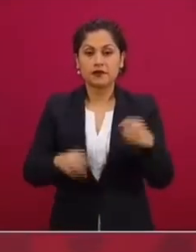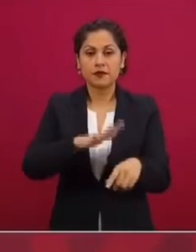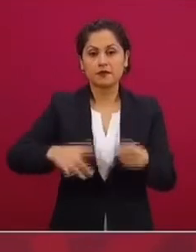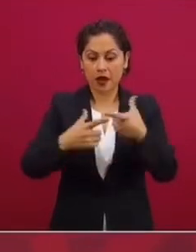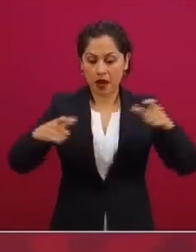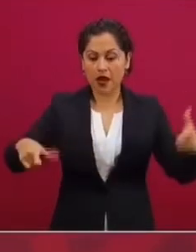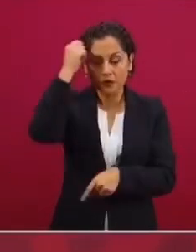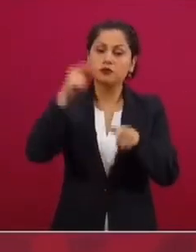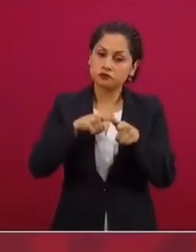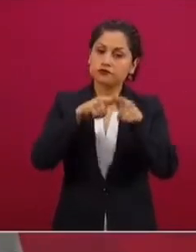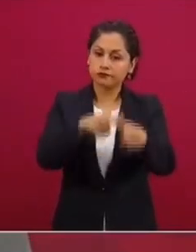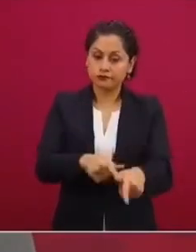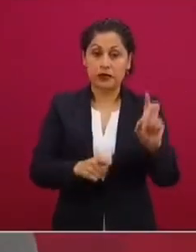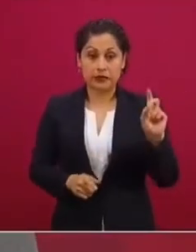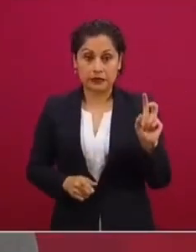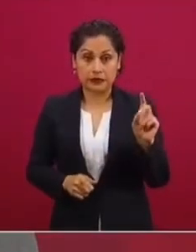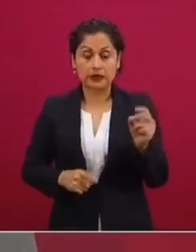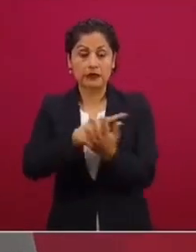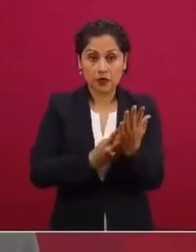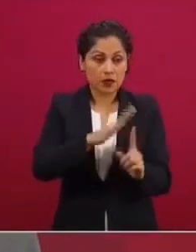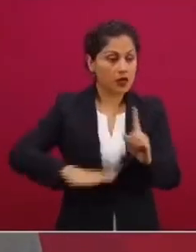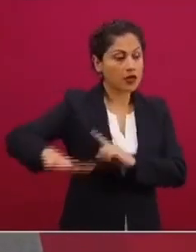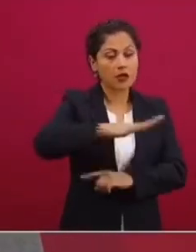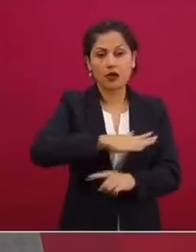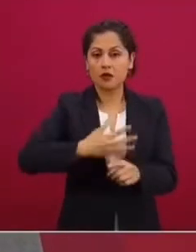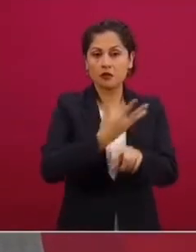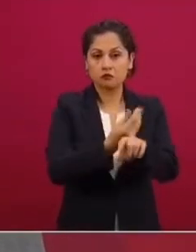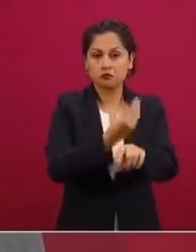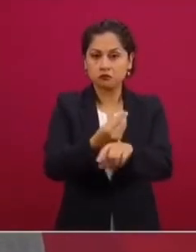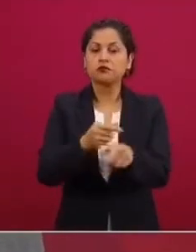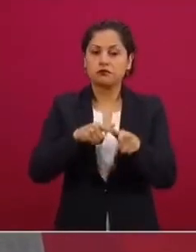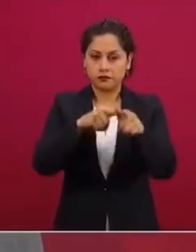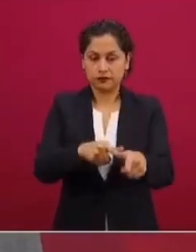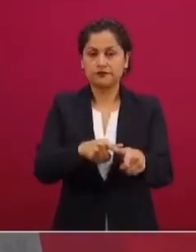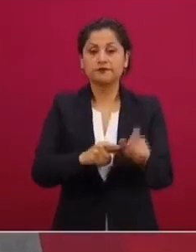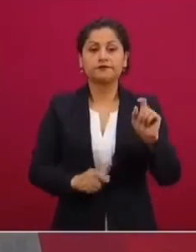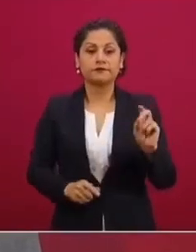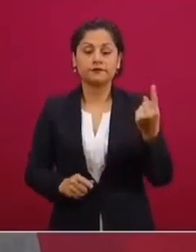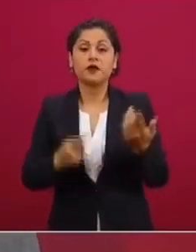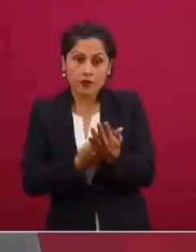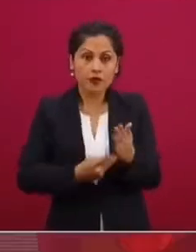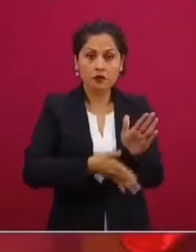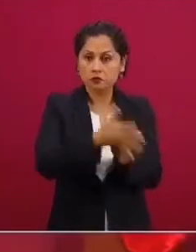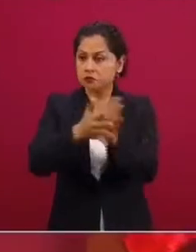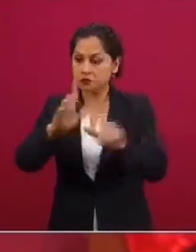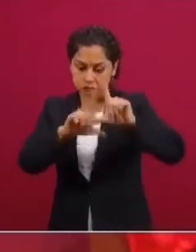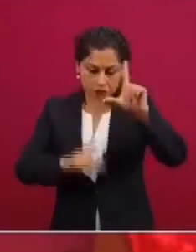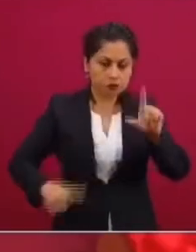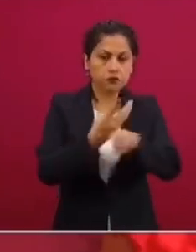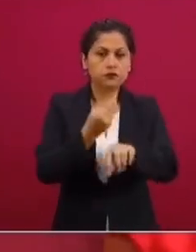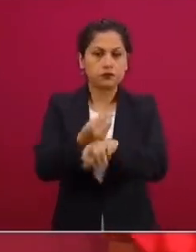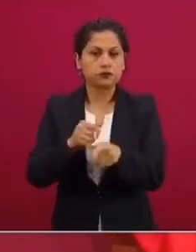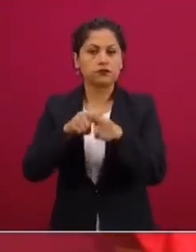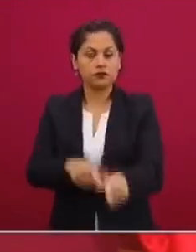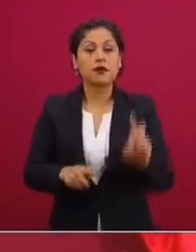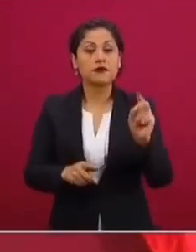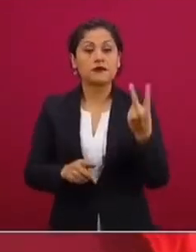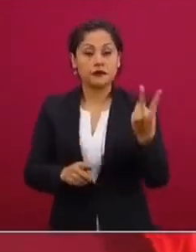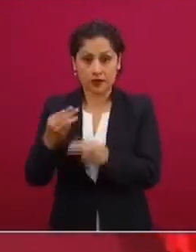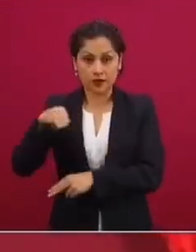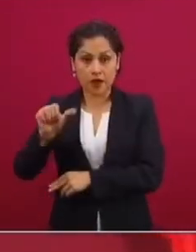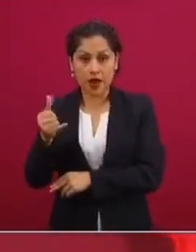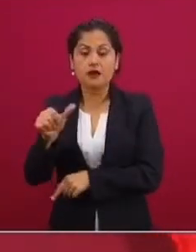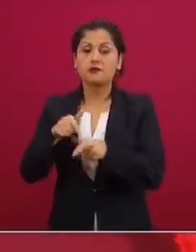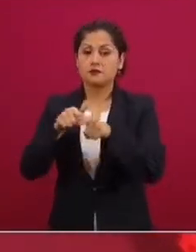Veinticinco, treinta, programa de mejoramiento urbano. Veintiuno, programa nacional de reconstrucción. Veintidós, tren maya.